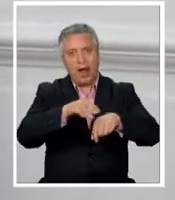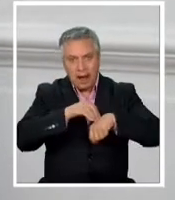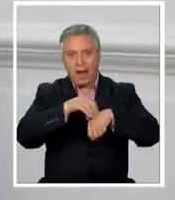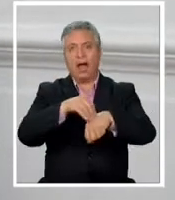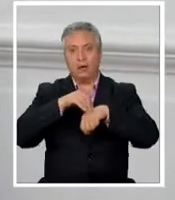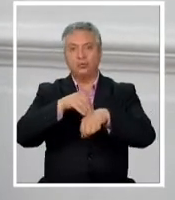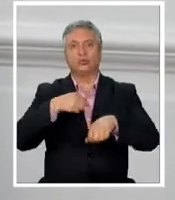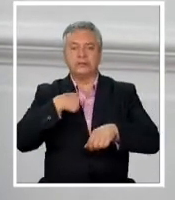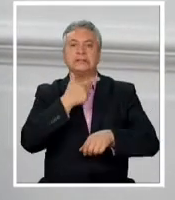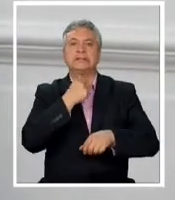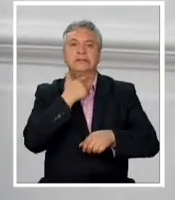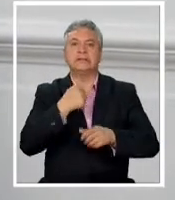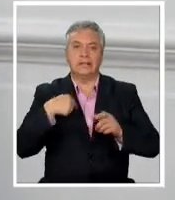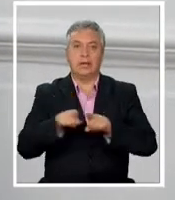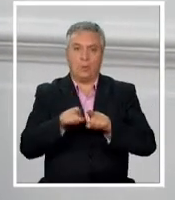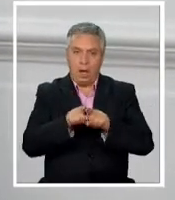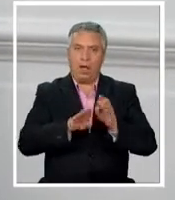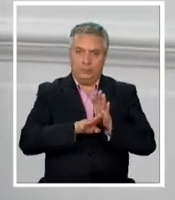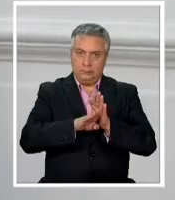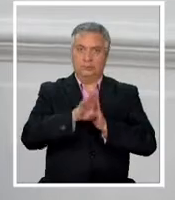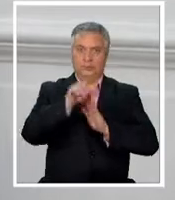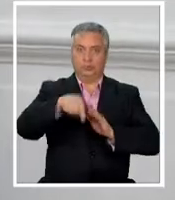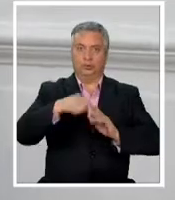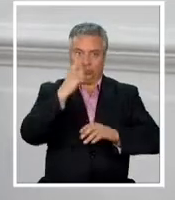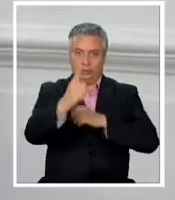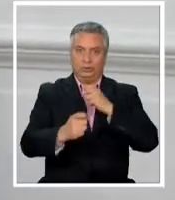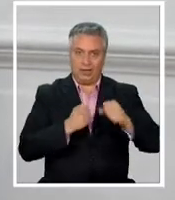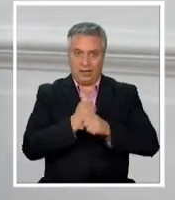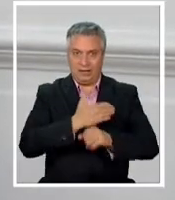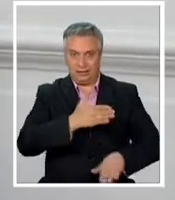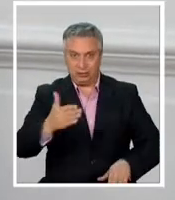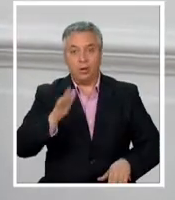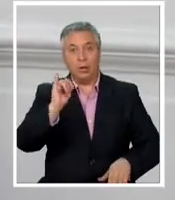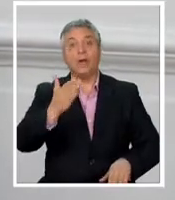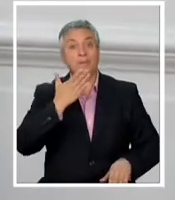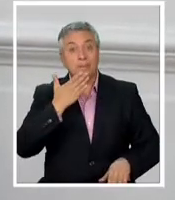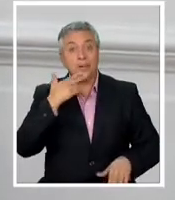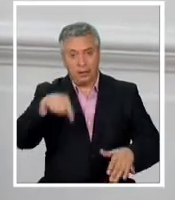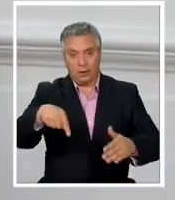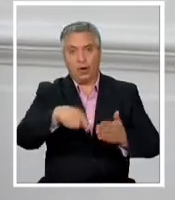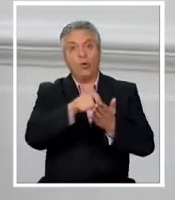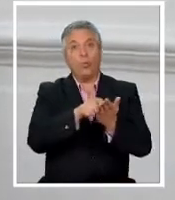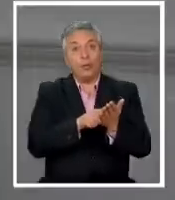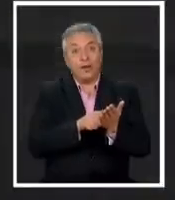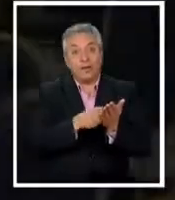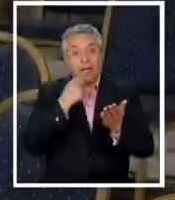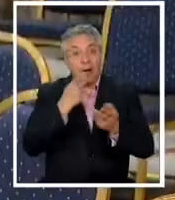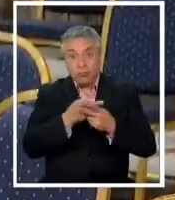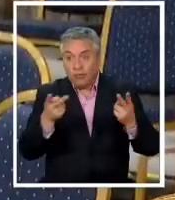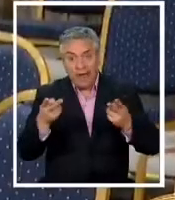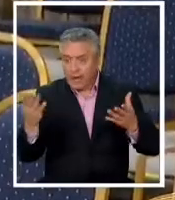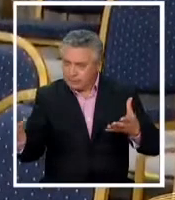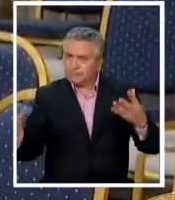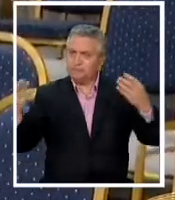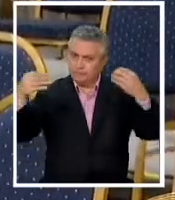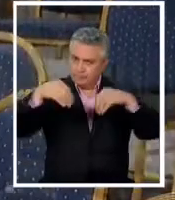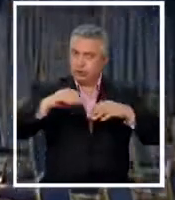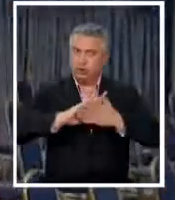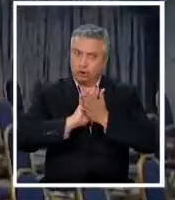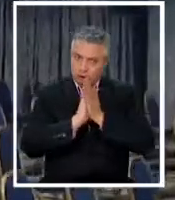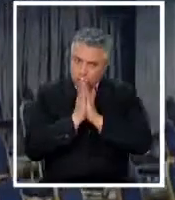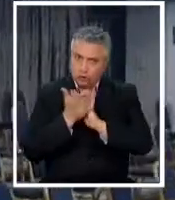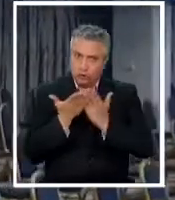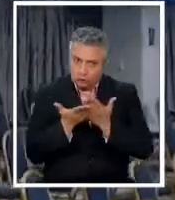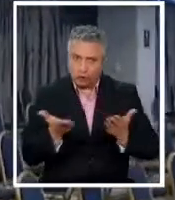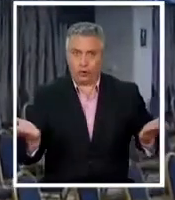desarrollar de lo que queda del año y además involucrar en esta cuenta pública a todos y todas. Tradición republicana